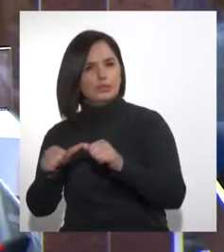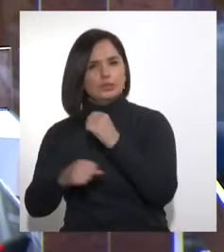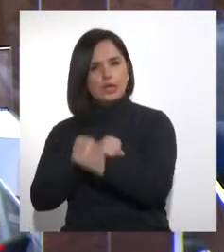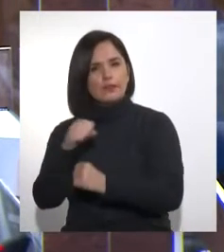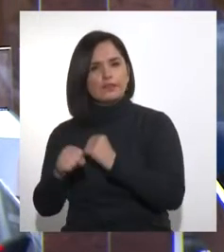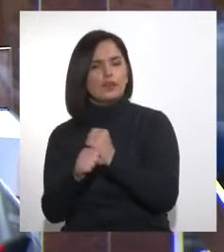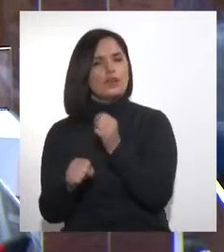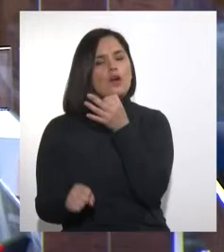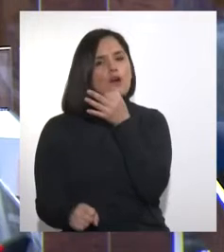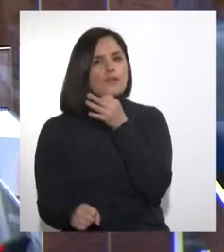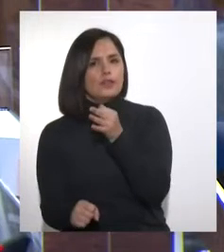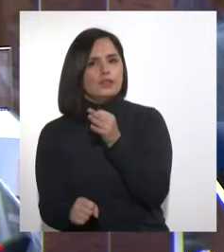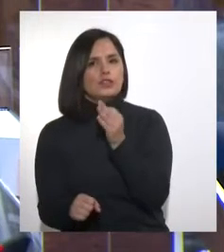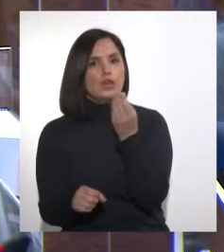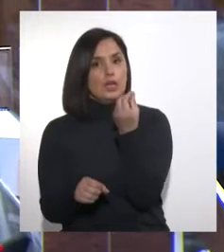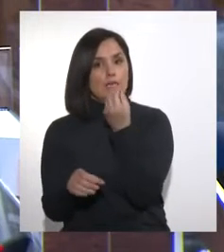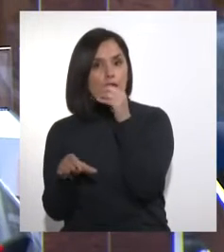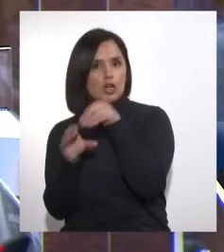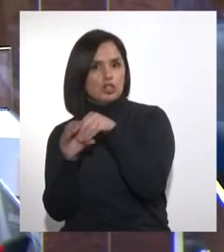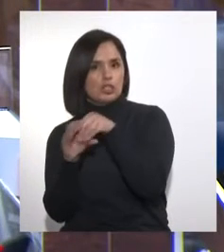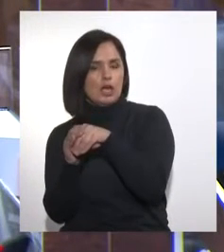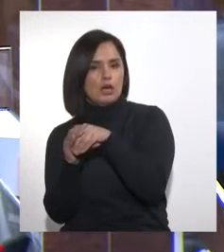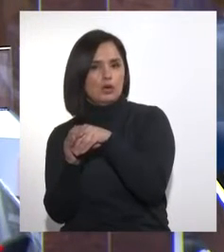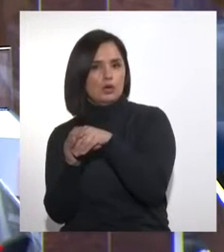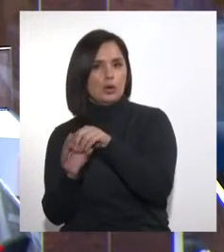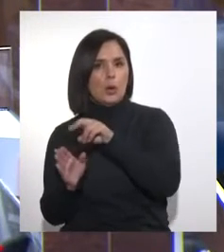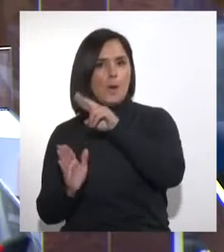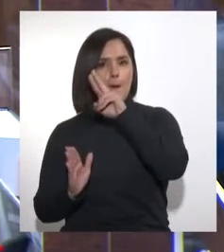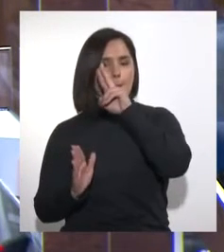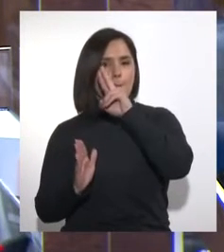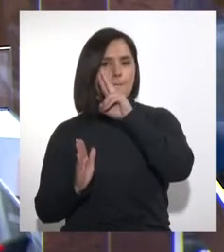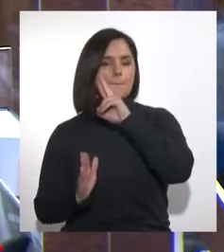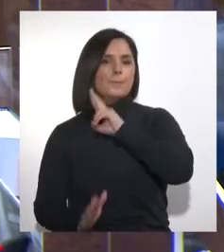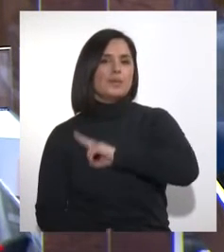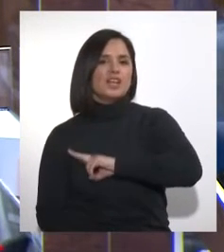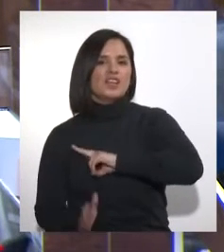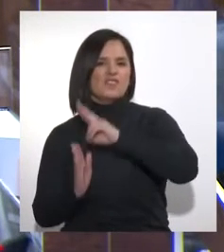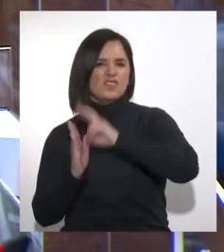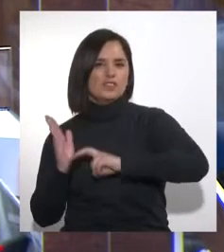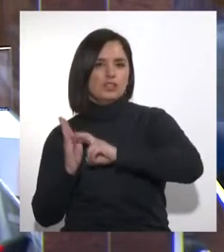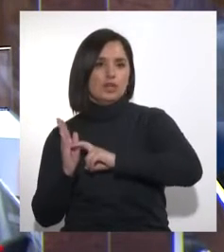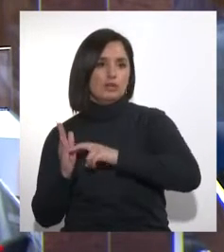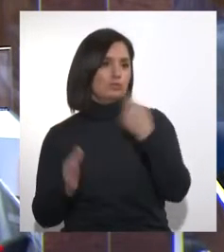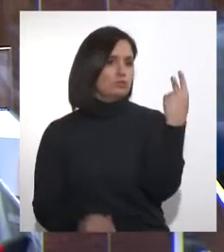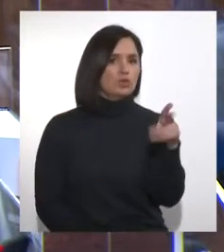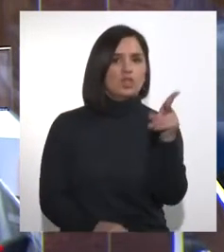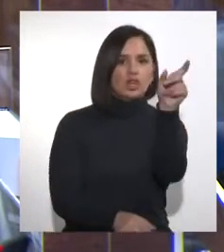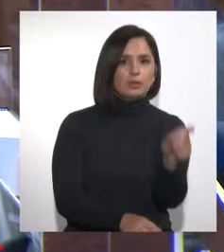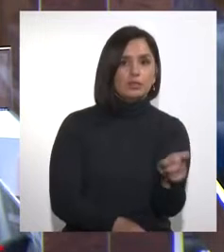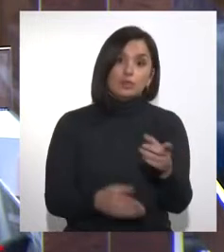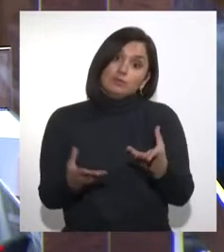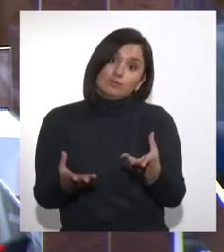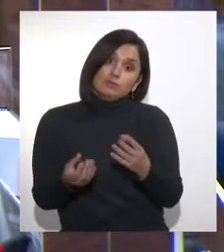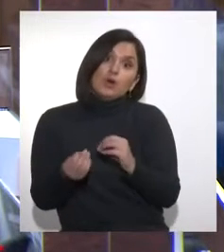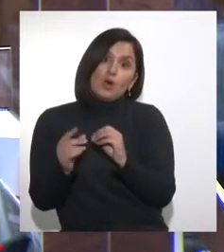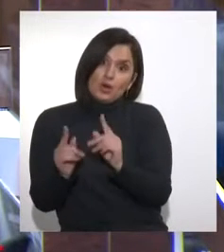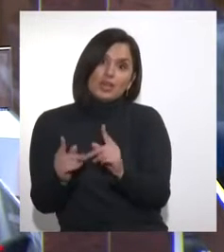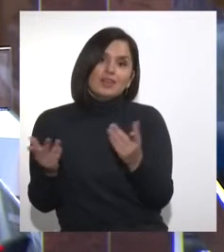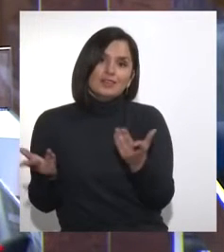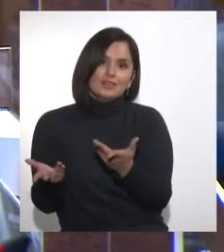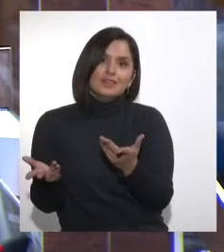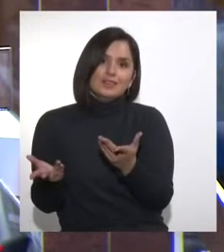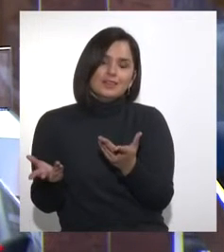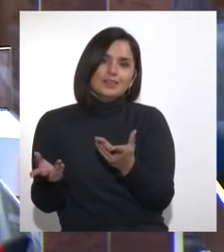los ahorros previsionales son de propiedad de la gente. Bueno, están cosechando lo que sembraron